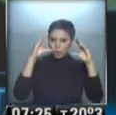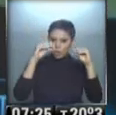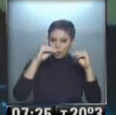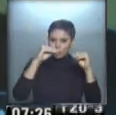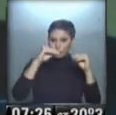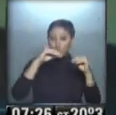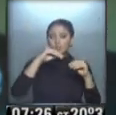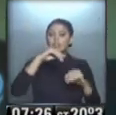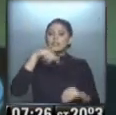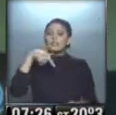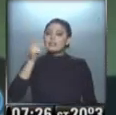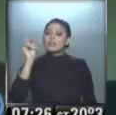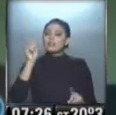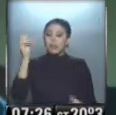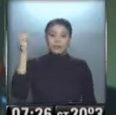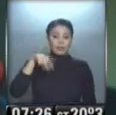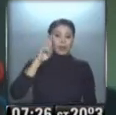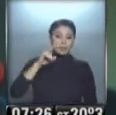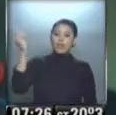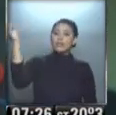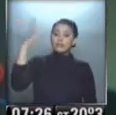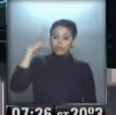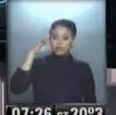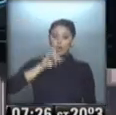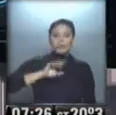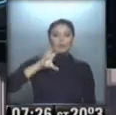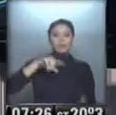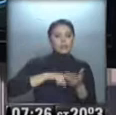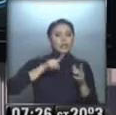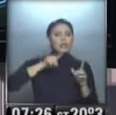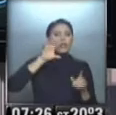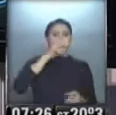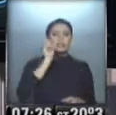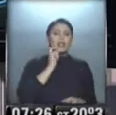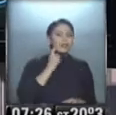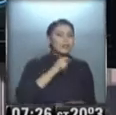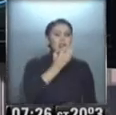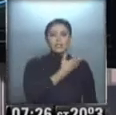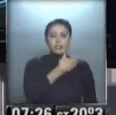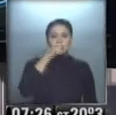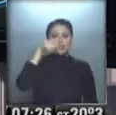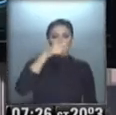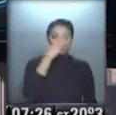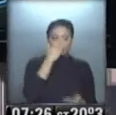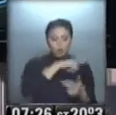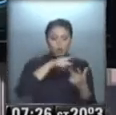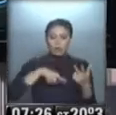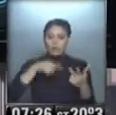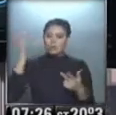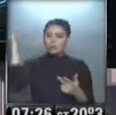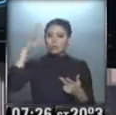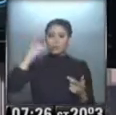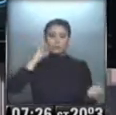hacia el anochecer, estos soles que vemos en el norte de Buenos Aires, entre Río, Sur de Santa Fe y Córdoba, se van a